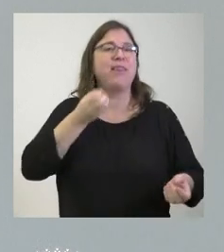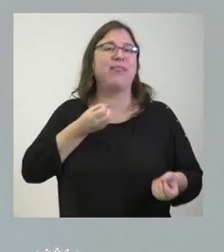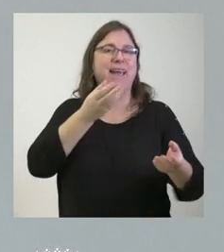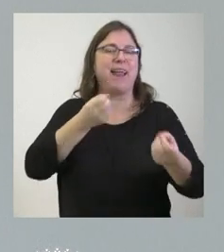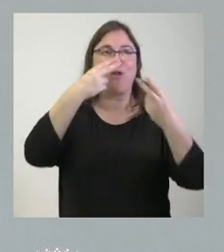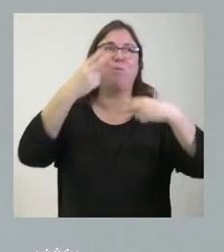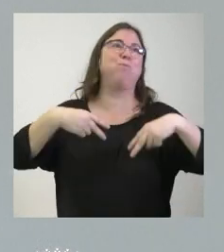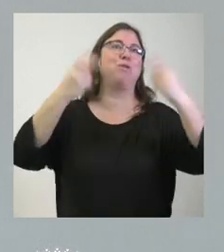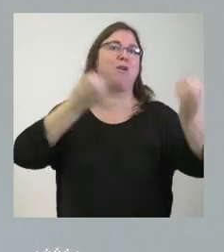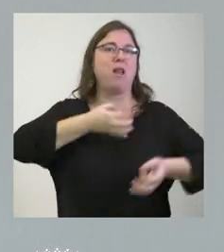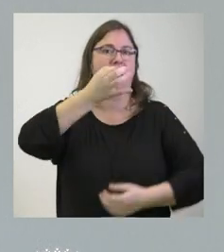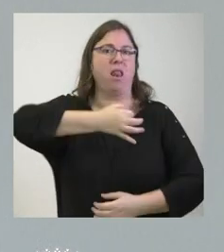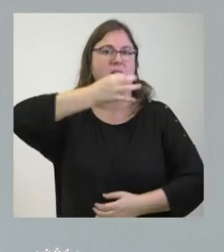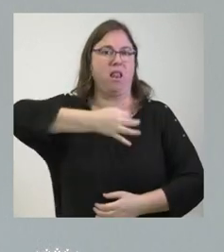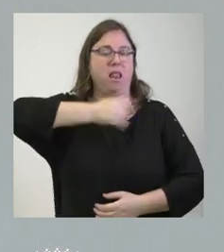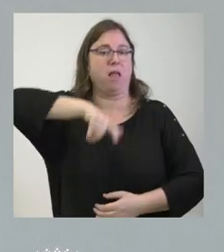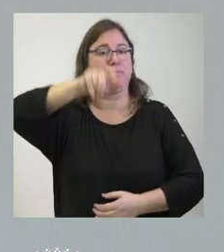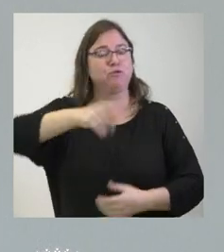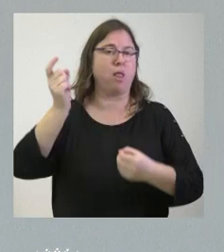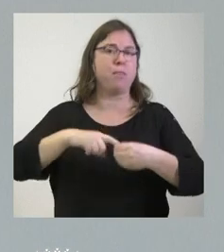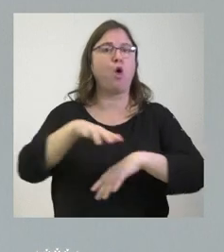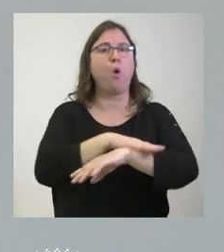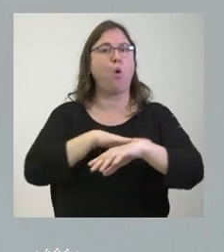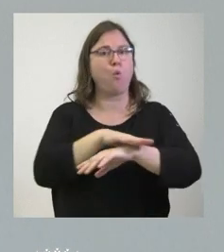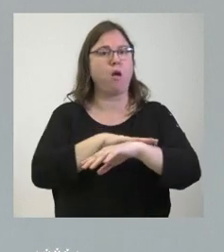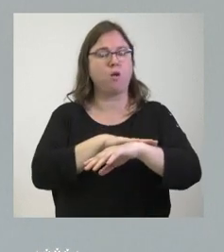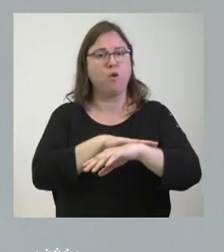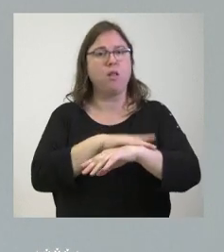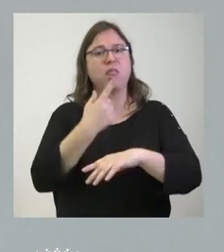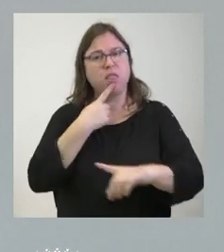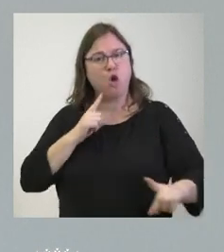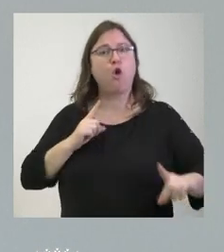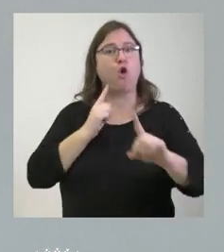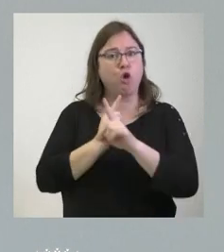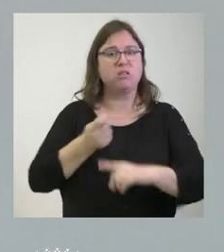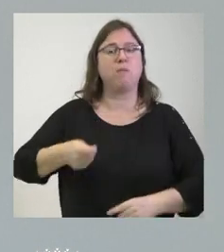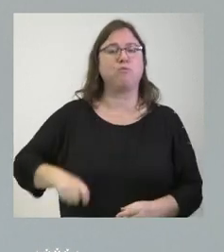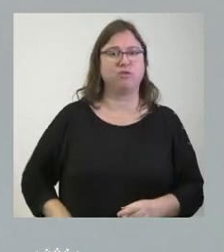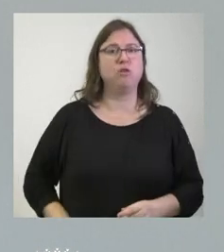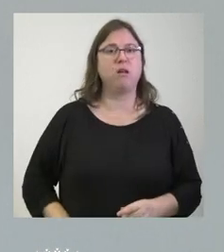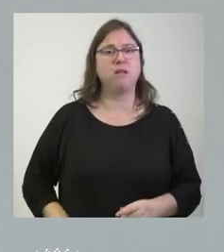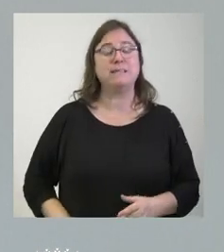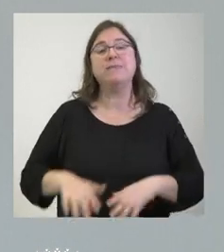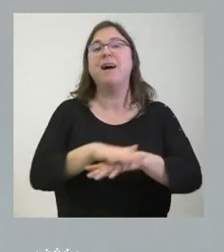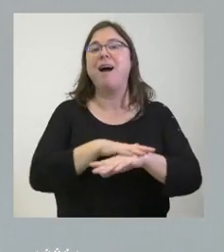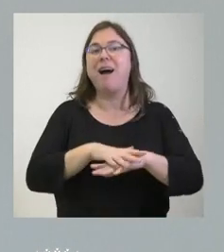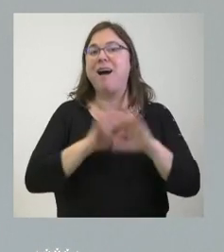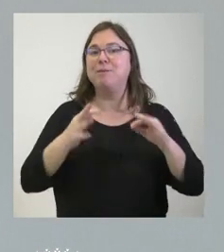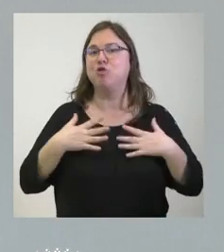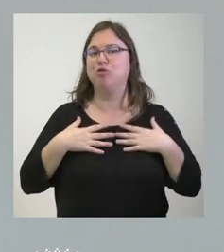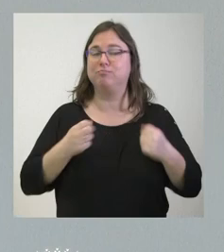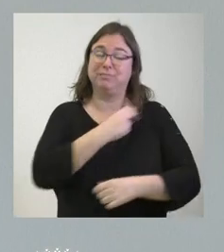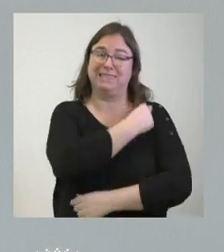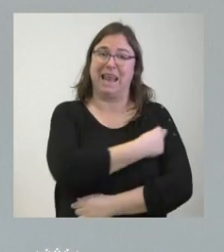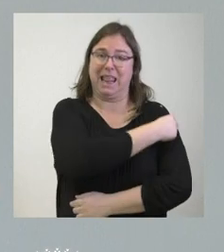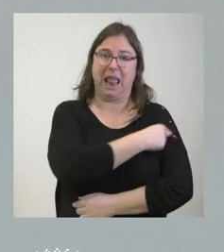públicas por parte de miembros del gobierno que puedan ir contra los profesionales en el ámbito de la sanidad en general